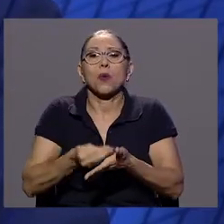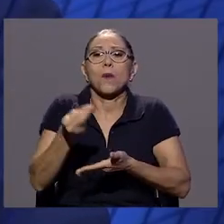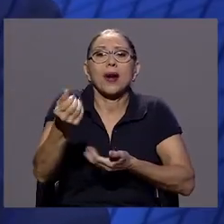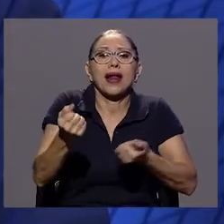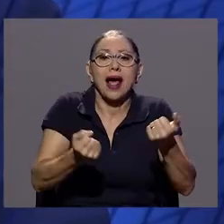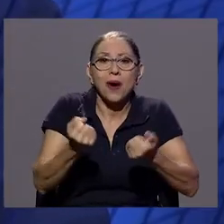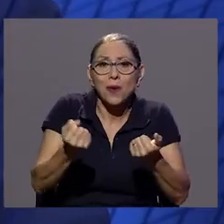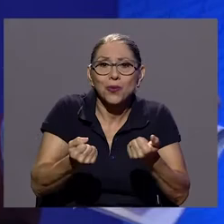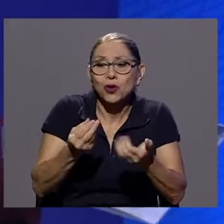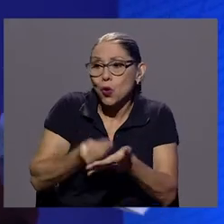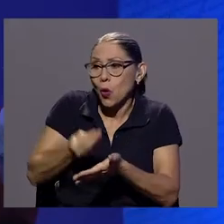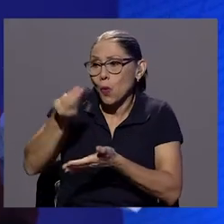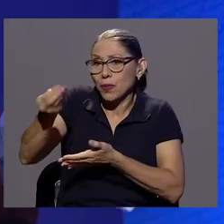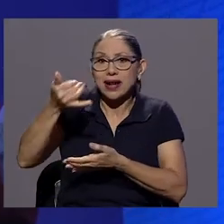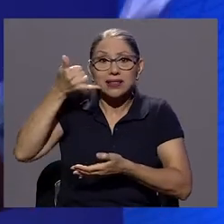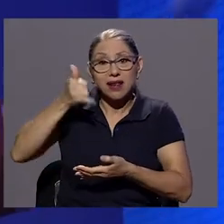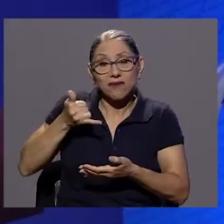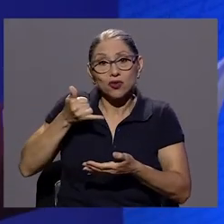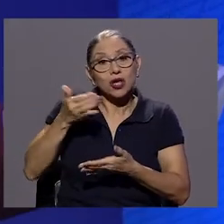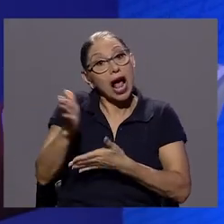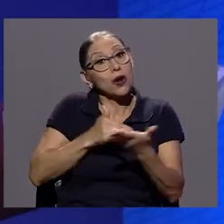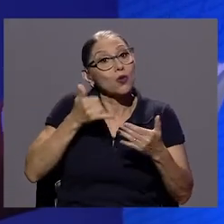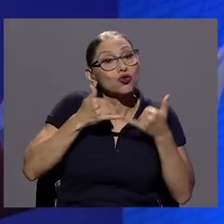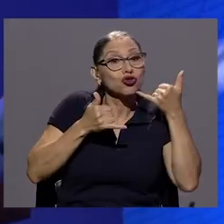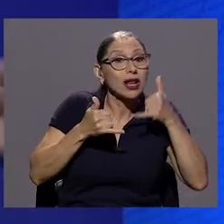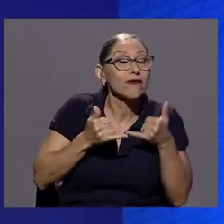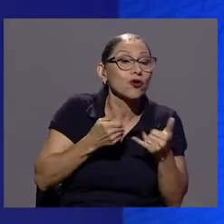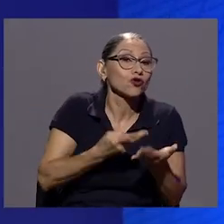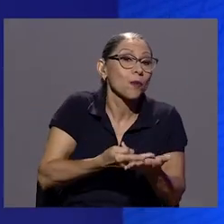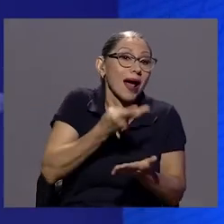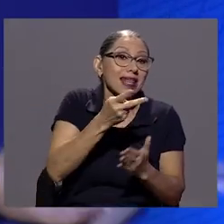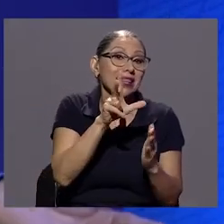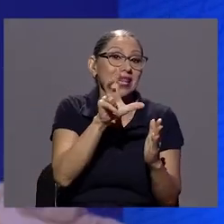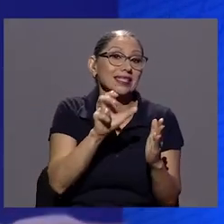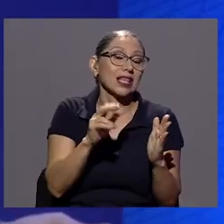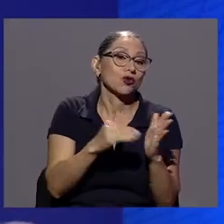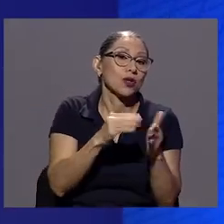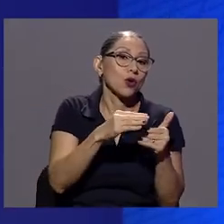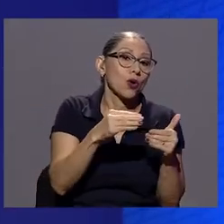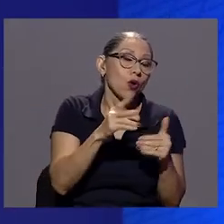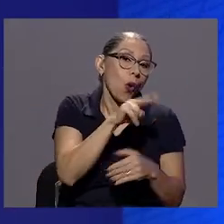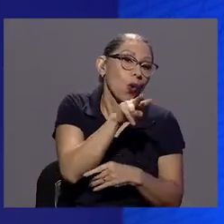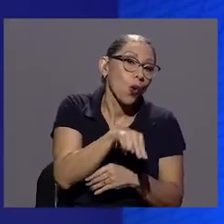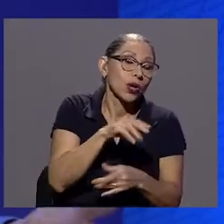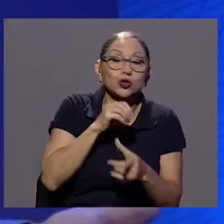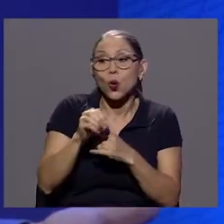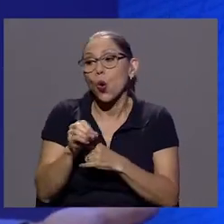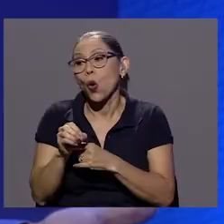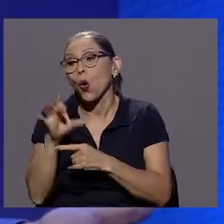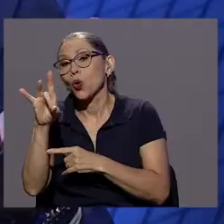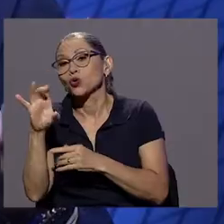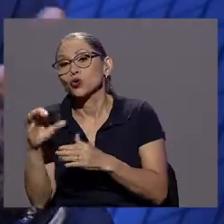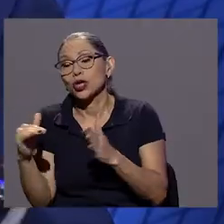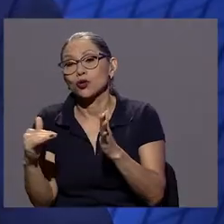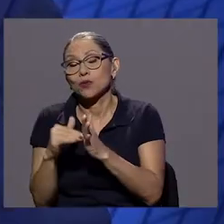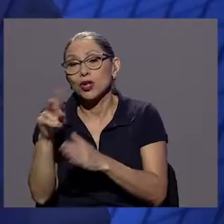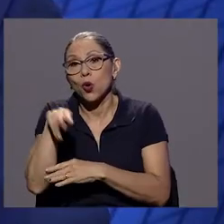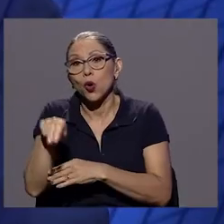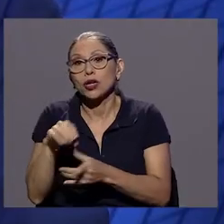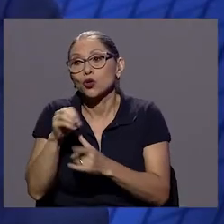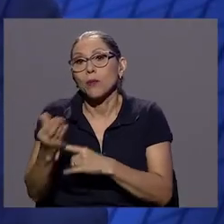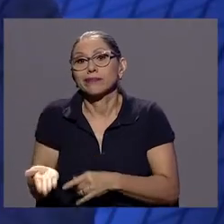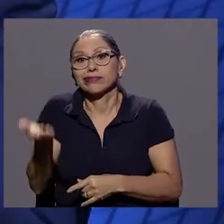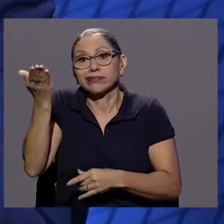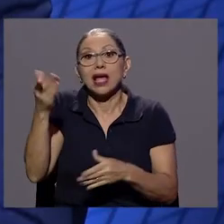teléfonos de 300 mil y hay teléfonos de 800 mil, hay pantallas también de televisión que cuestan un millón de